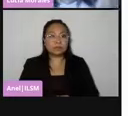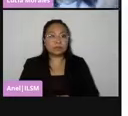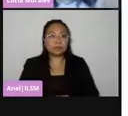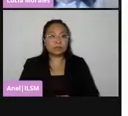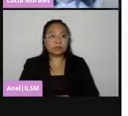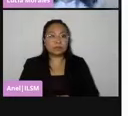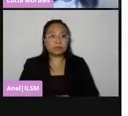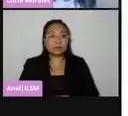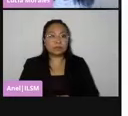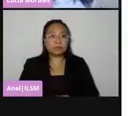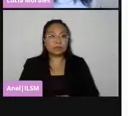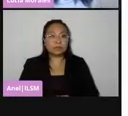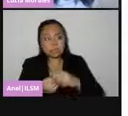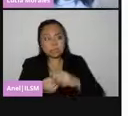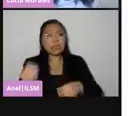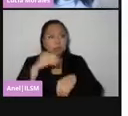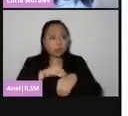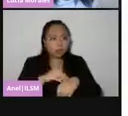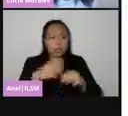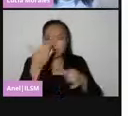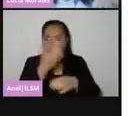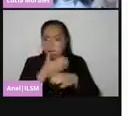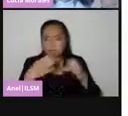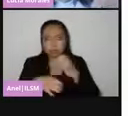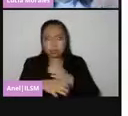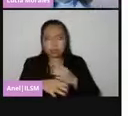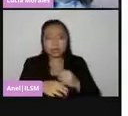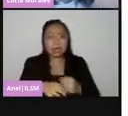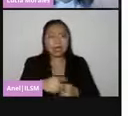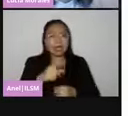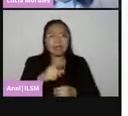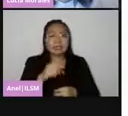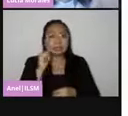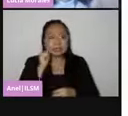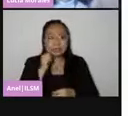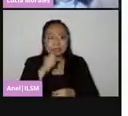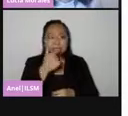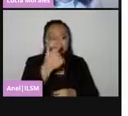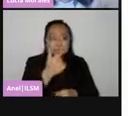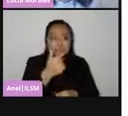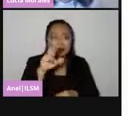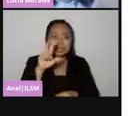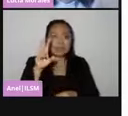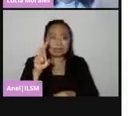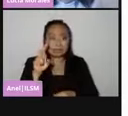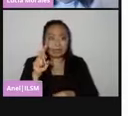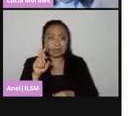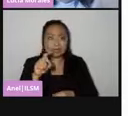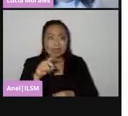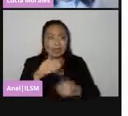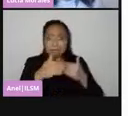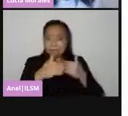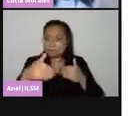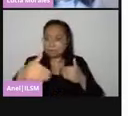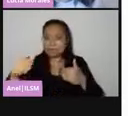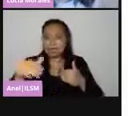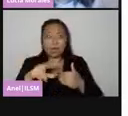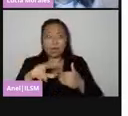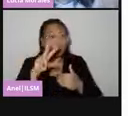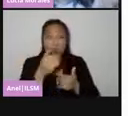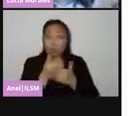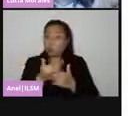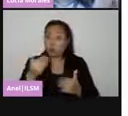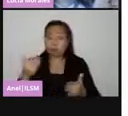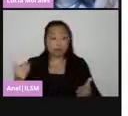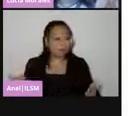Inicia a las 7.30. ¿No puede iniciar antes? ¿De 7.30 en adelante? Sí, puede iniciar. Antes jamás. Ese